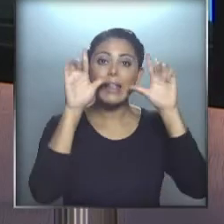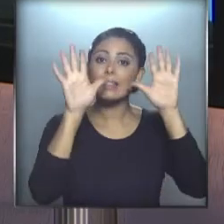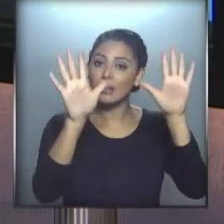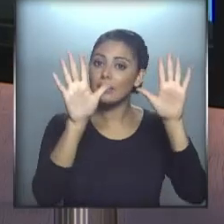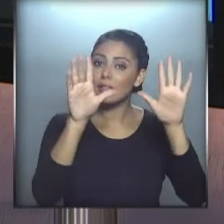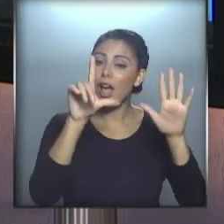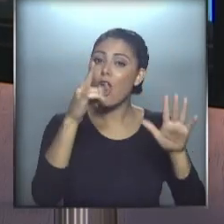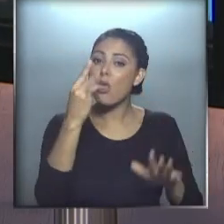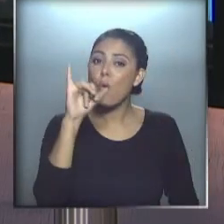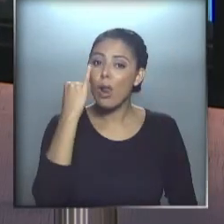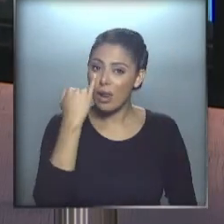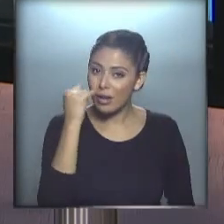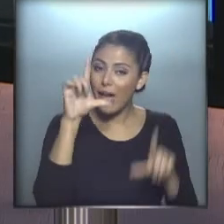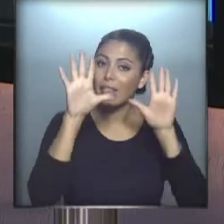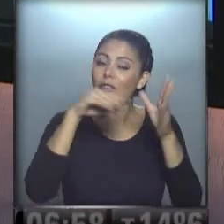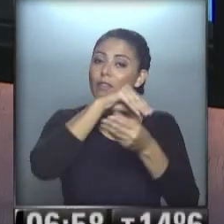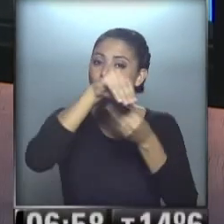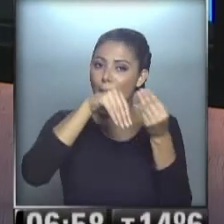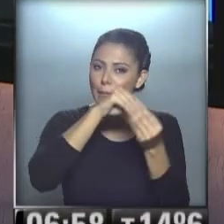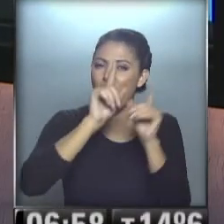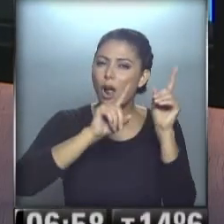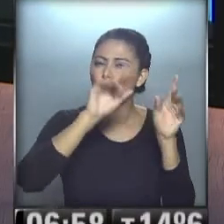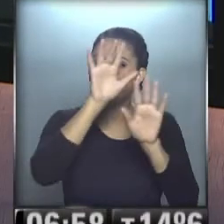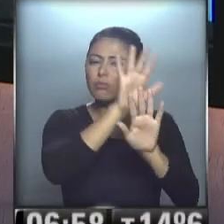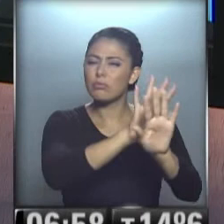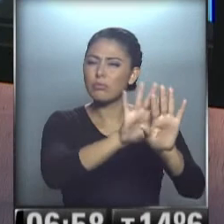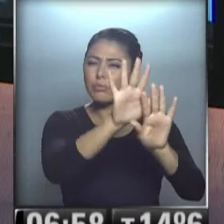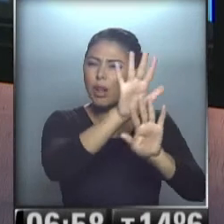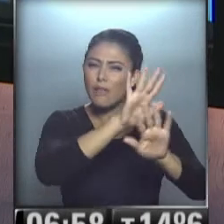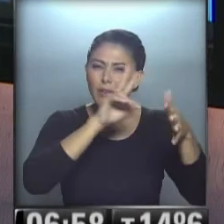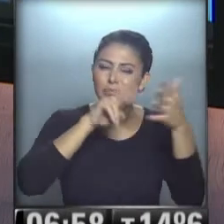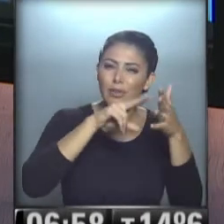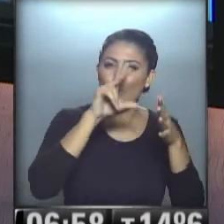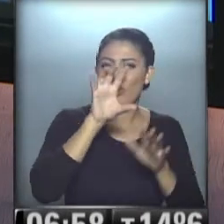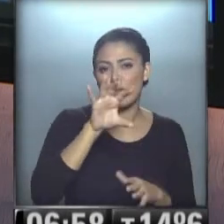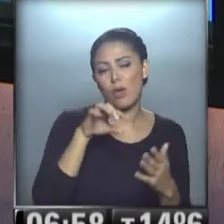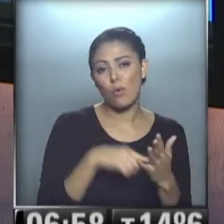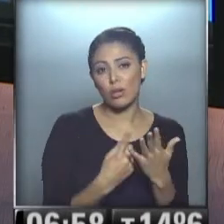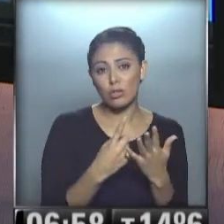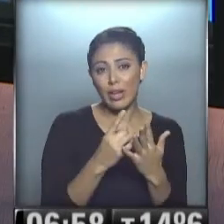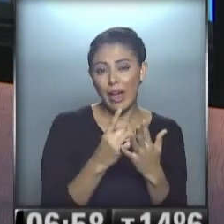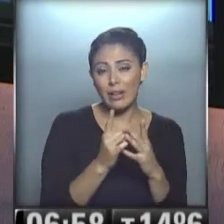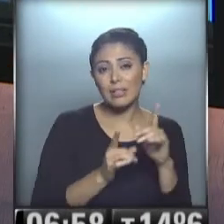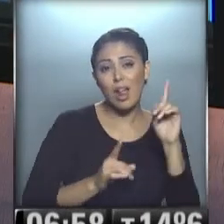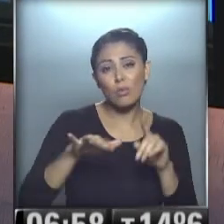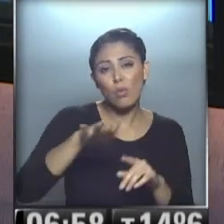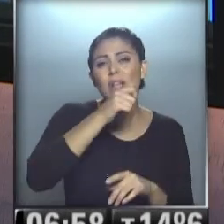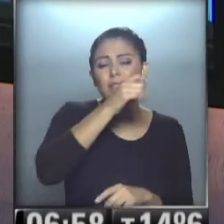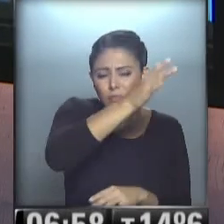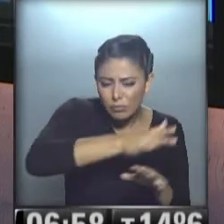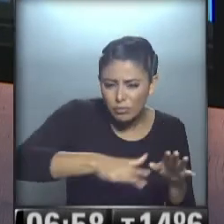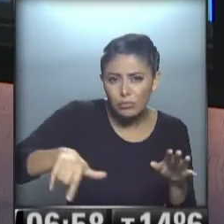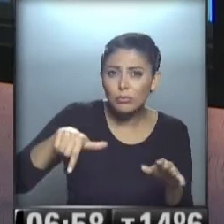Luli, atenta a la familia... ...porque hay algunas neblinas, ¿eh? ...en la provincia de Buenos Aires... ...y muy bien por allí, en las zonas más bajas... ...pueden tener